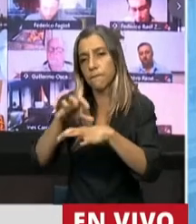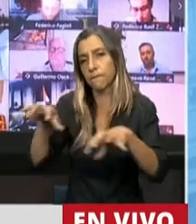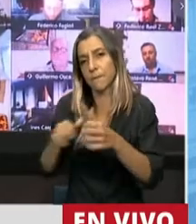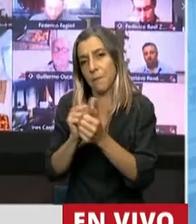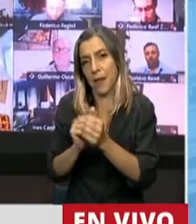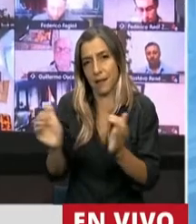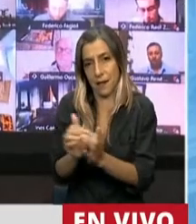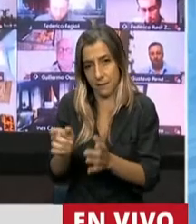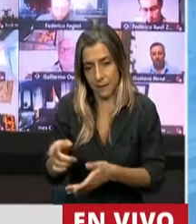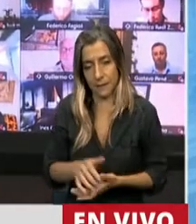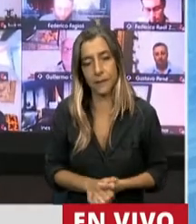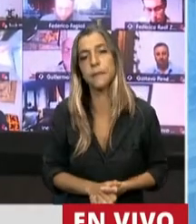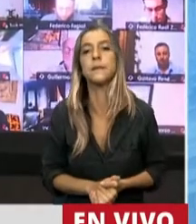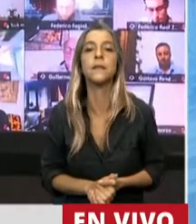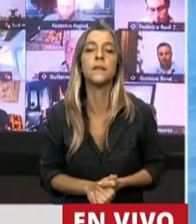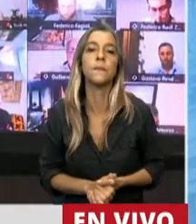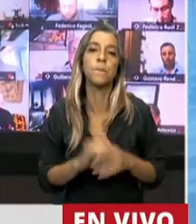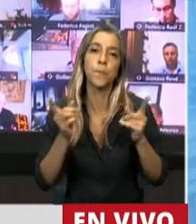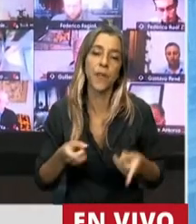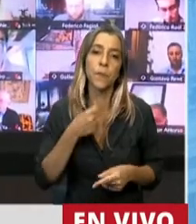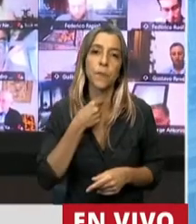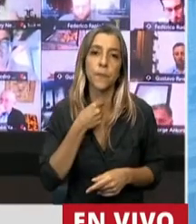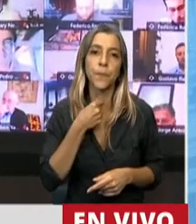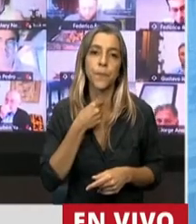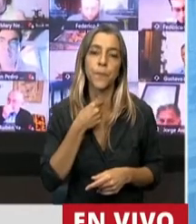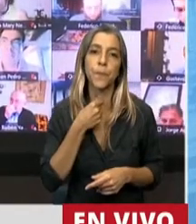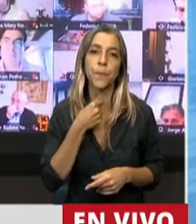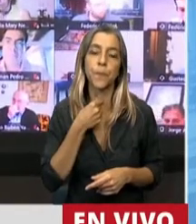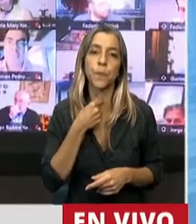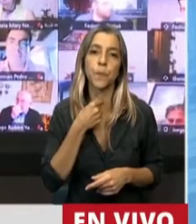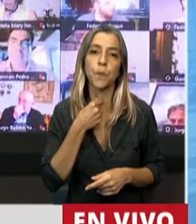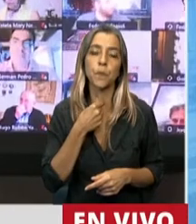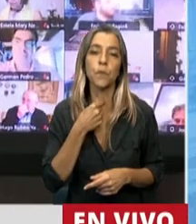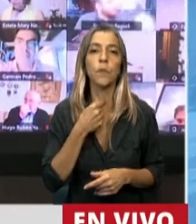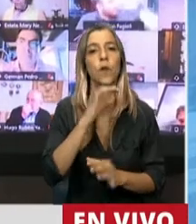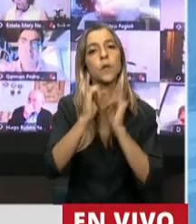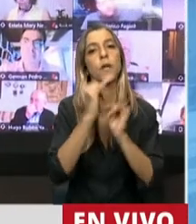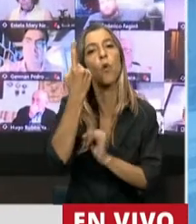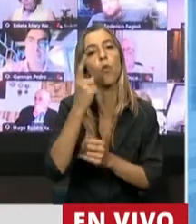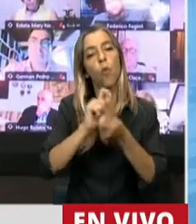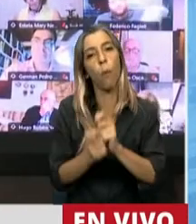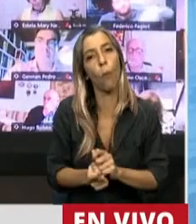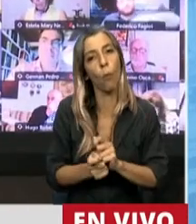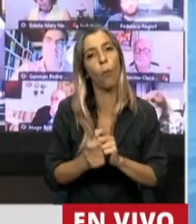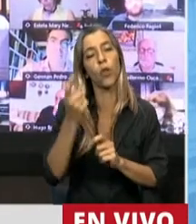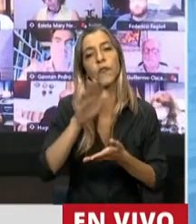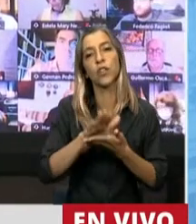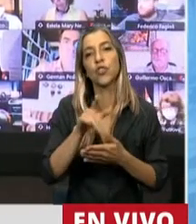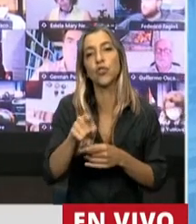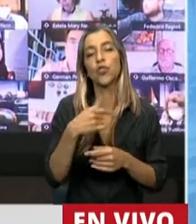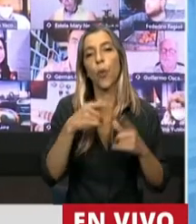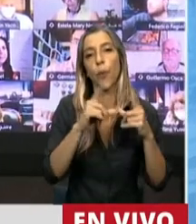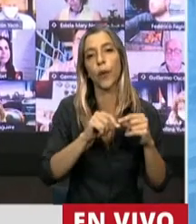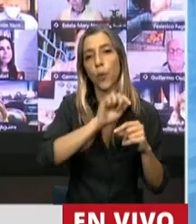también señor presidente quiero hacer mención a una de las modificaciones que propusimos que era sacar el